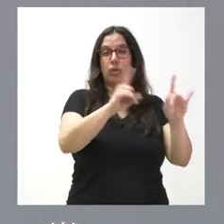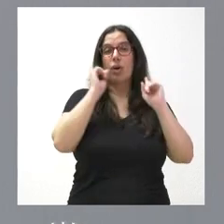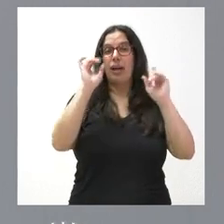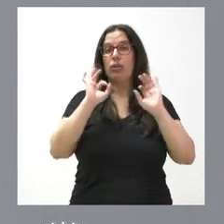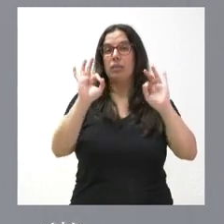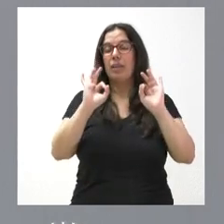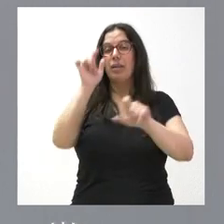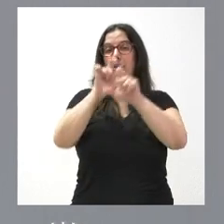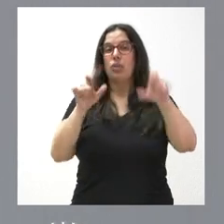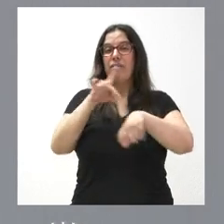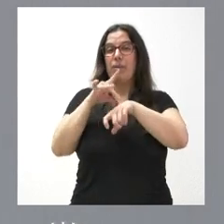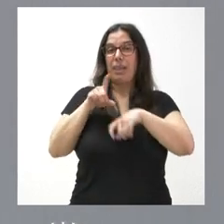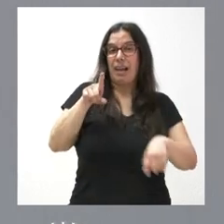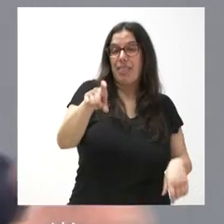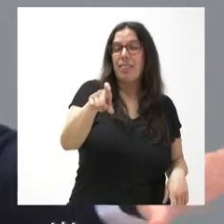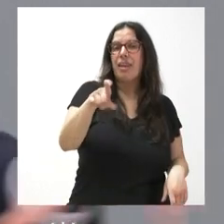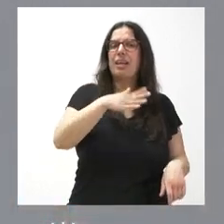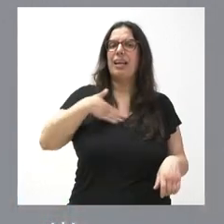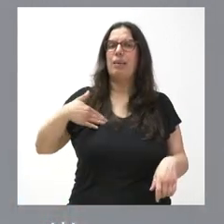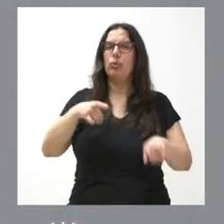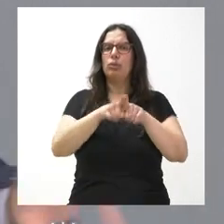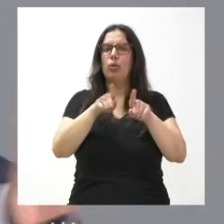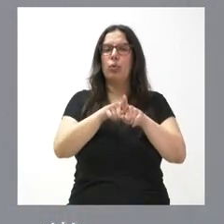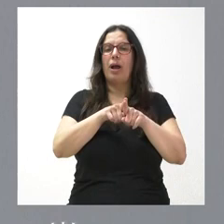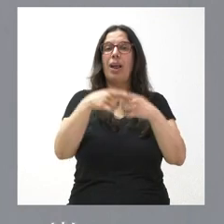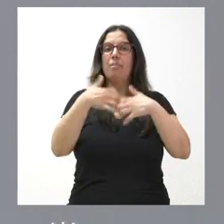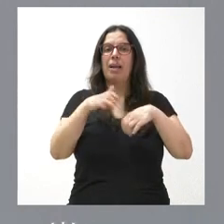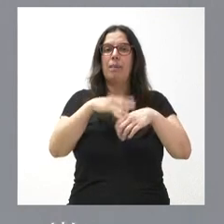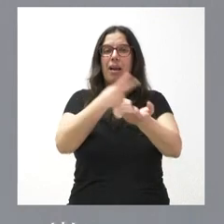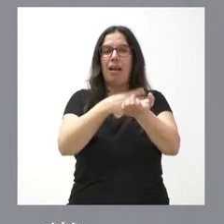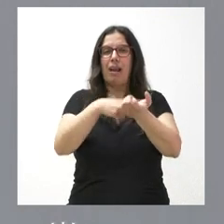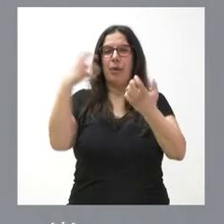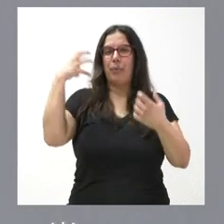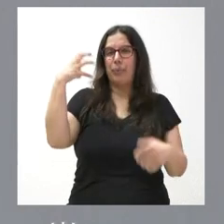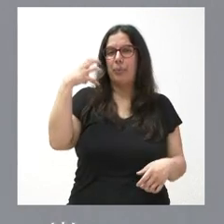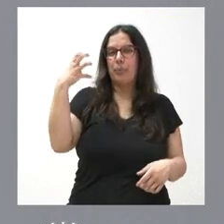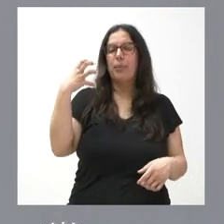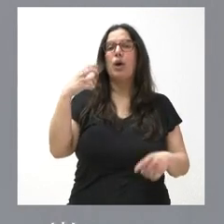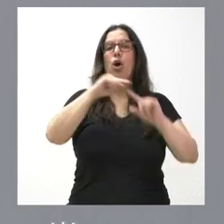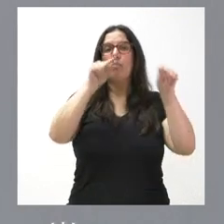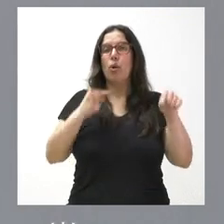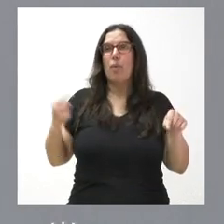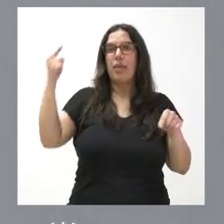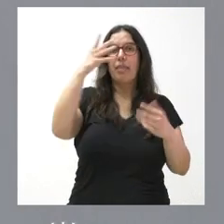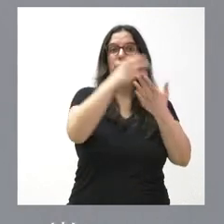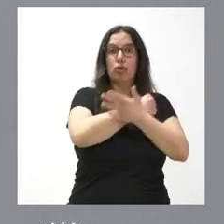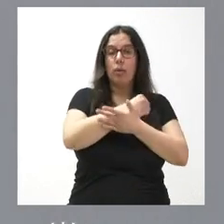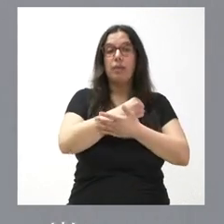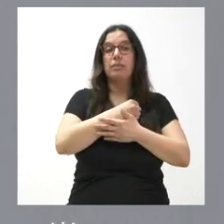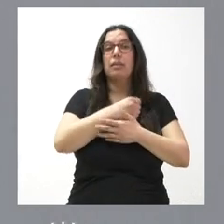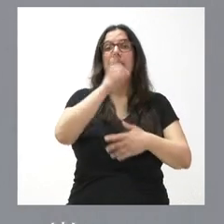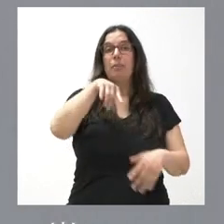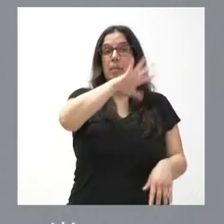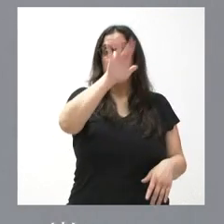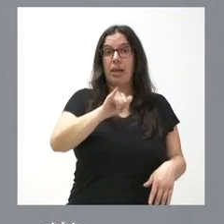pacientes oncológicos, poner radioterapia en todas las provincias de Castilla y León y en el Biarzo. Este es un objetivo que teníamos y que esperamos concluir